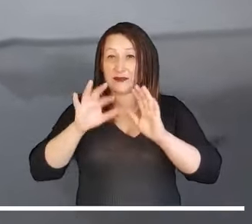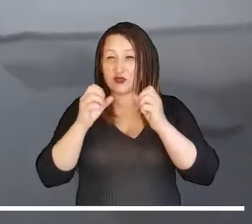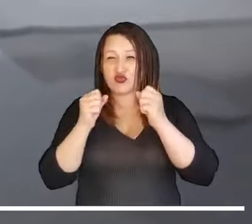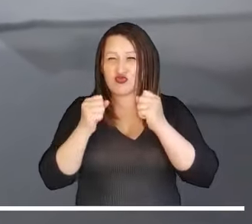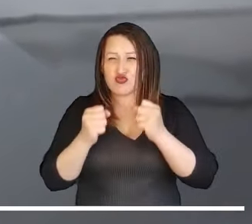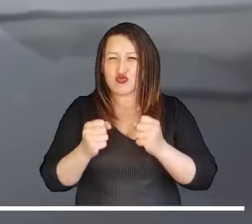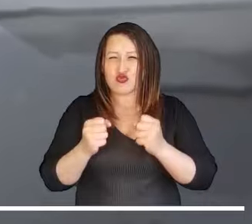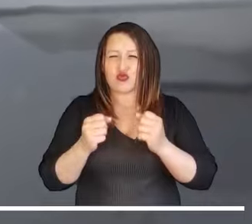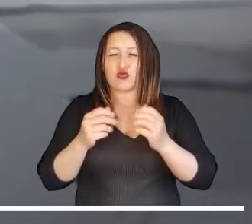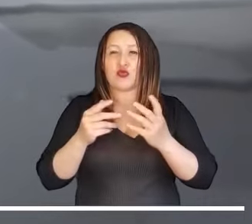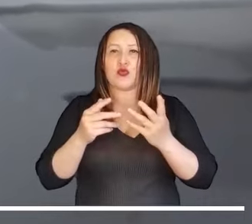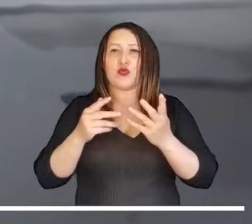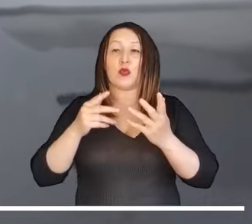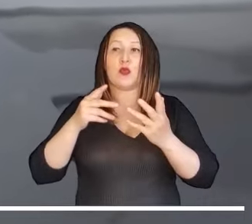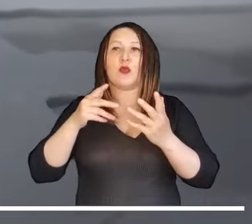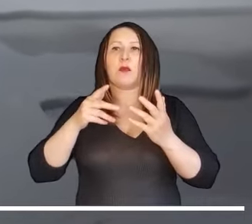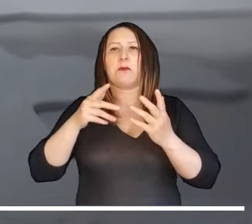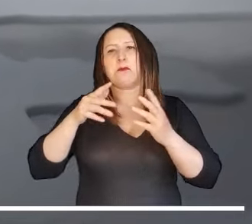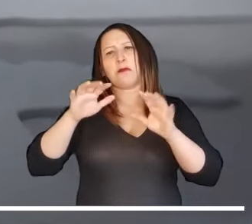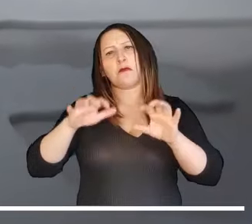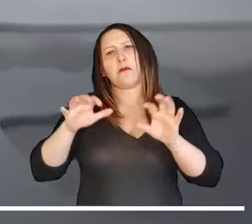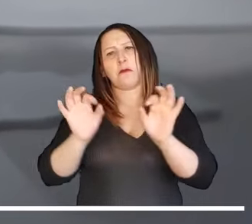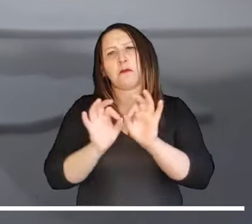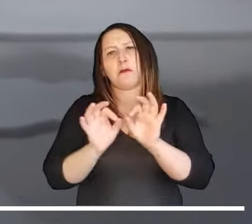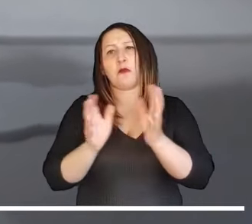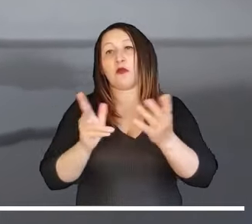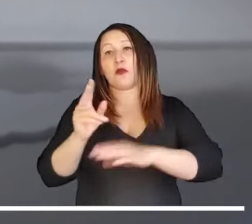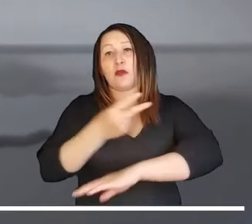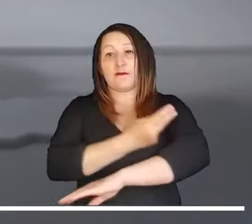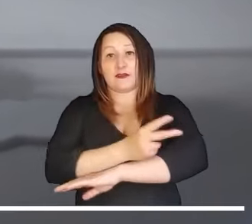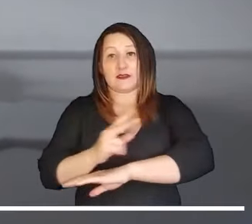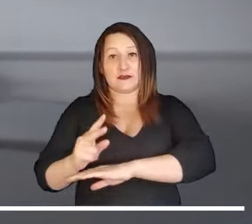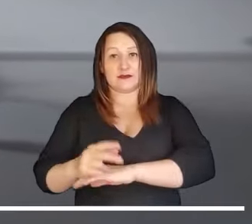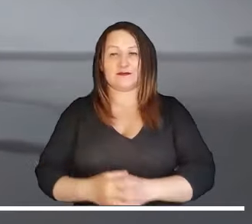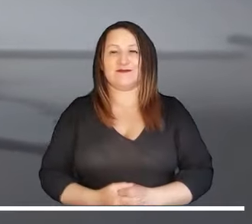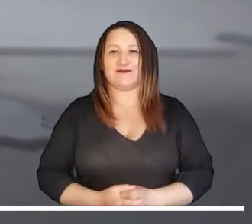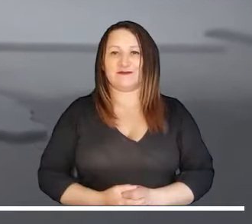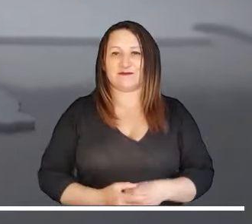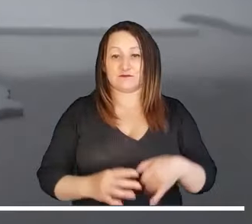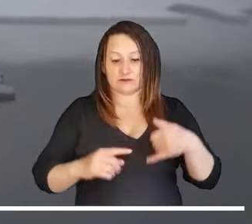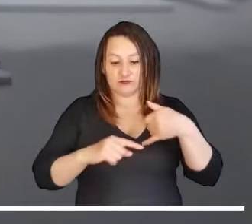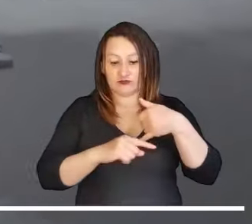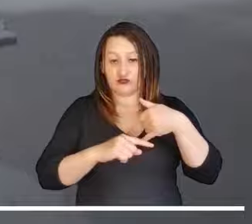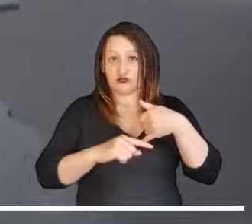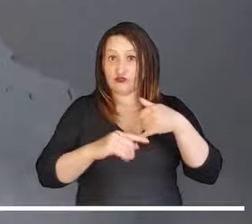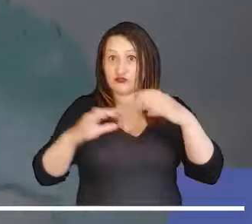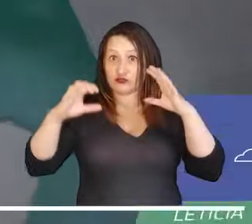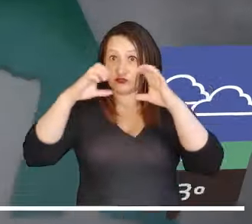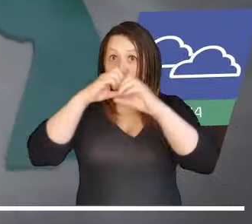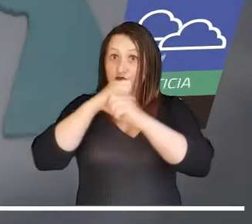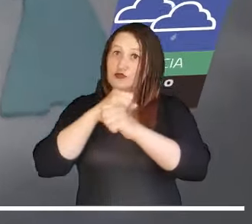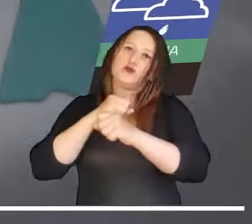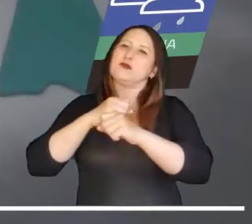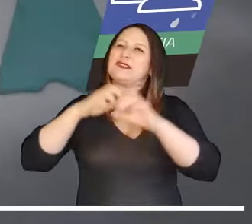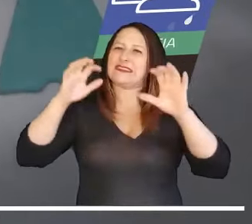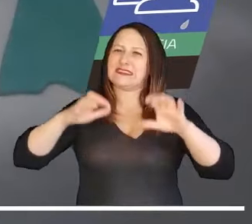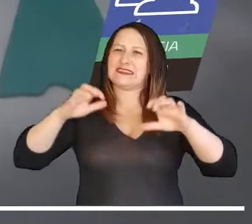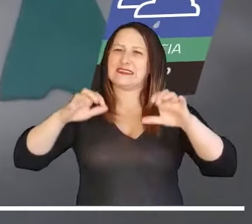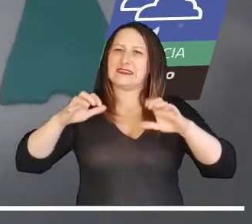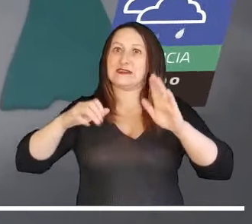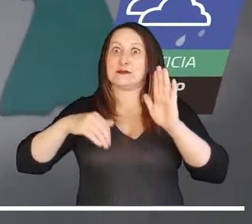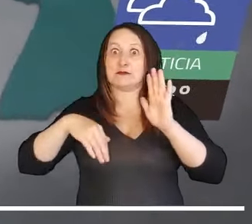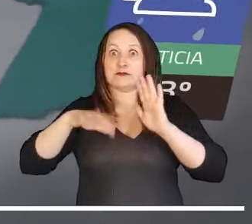lluvia. En Bichada se esperan las precipitaciones menos intensas. La noche amazónica estará